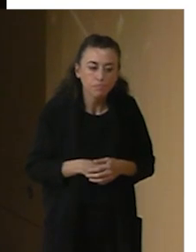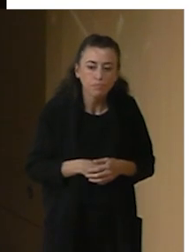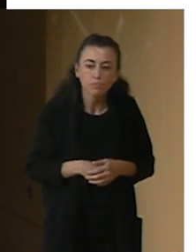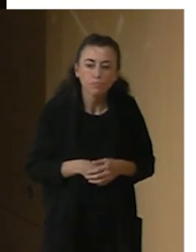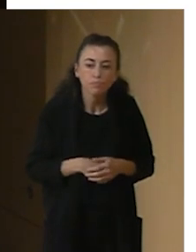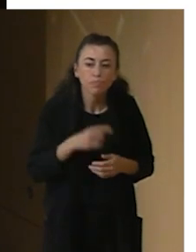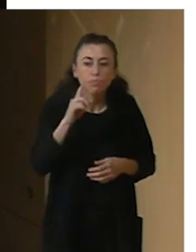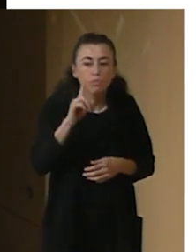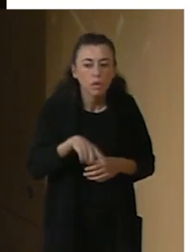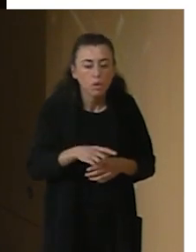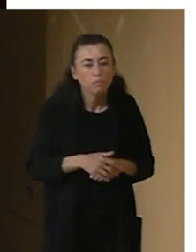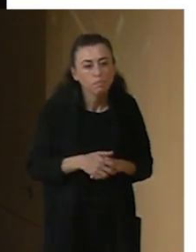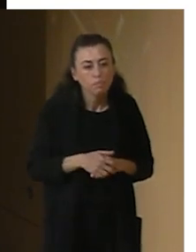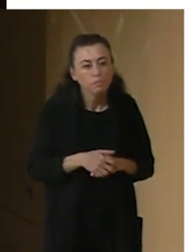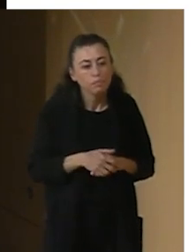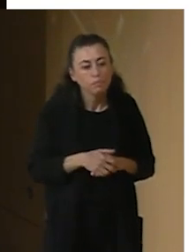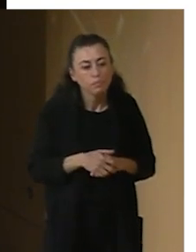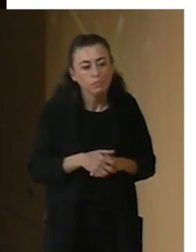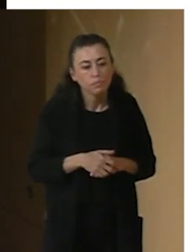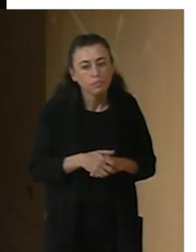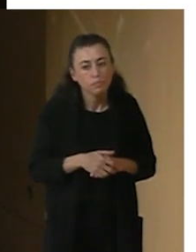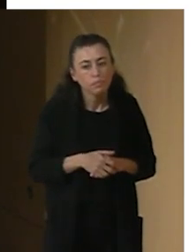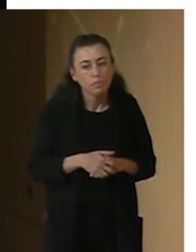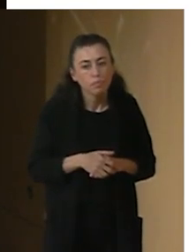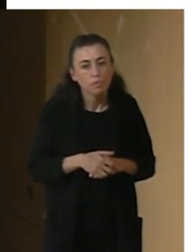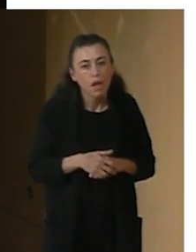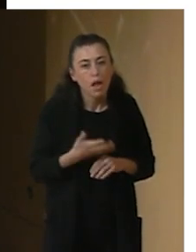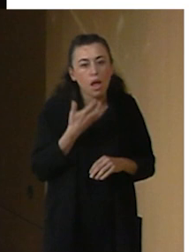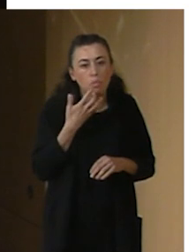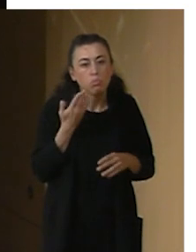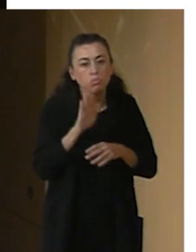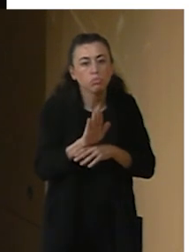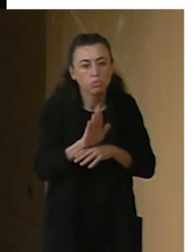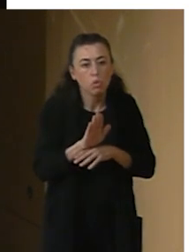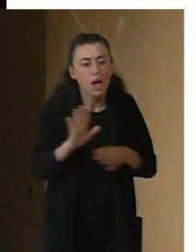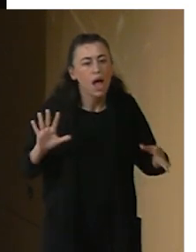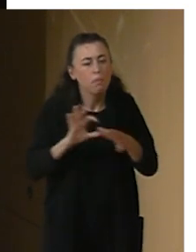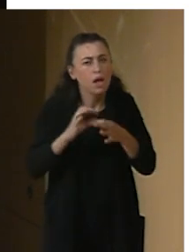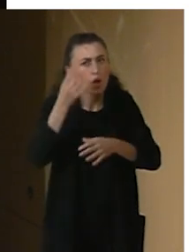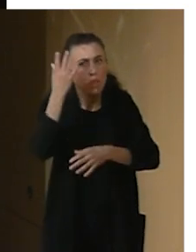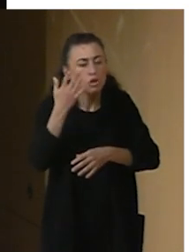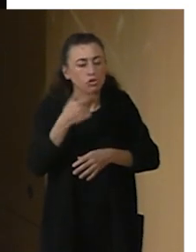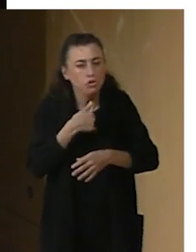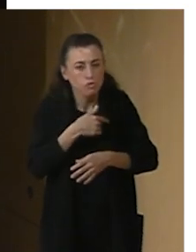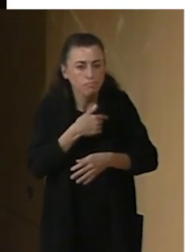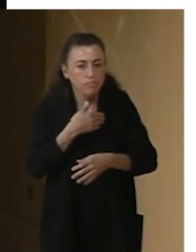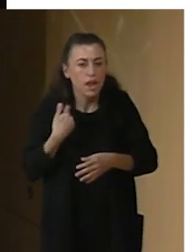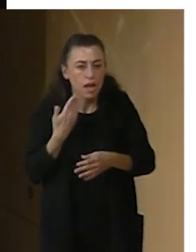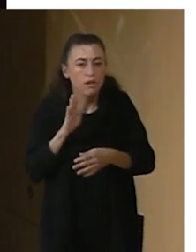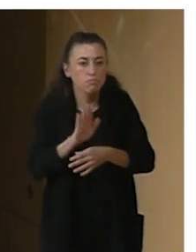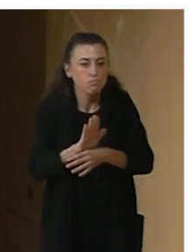Y luego la tercera propuesta en cuanto a creación que os queríamos traer es